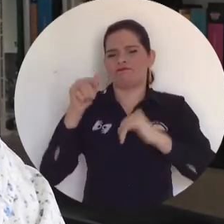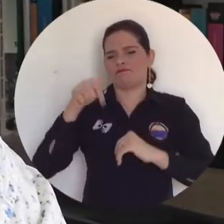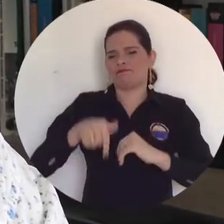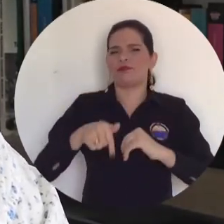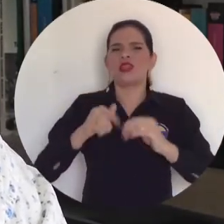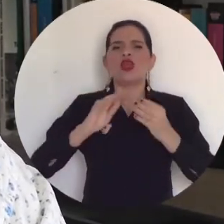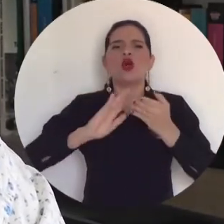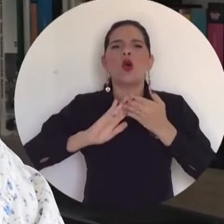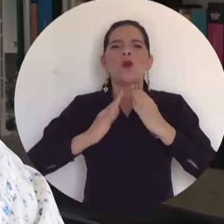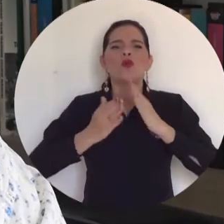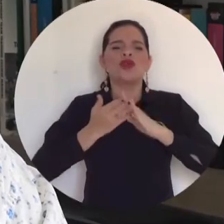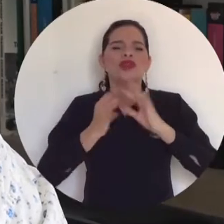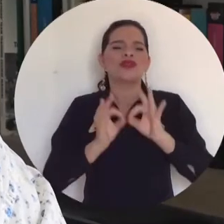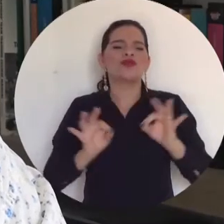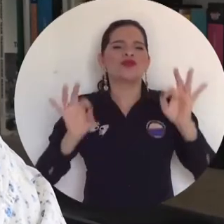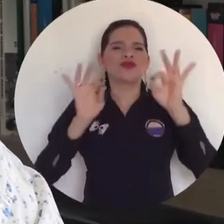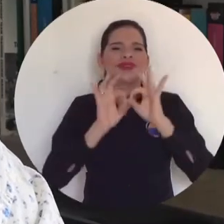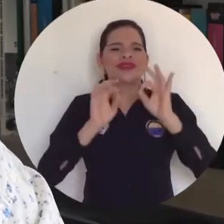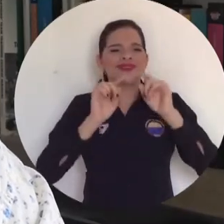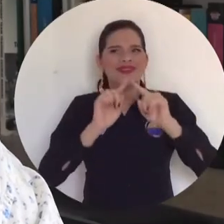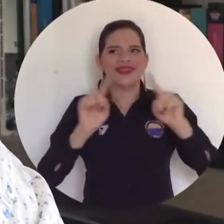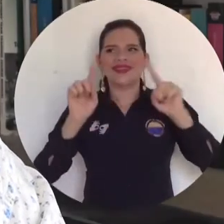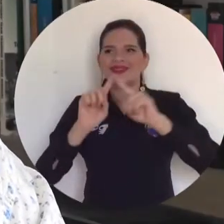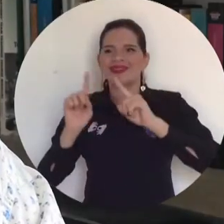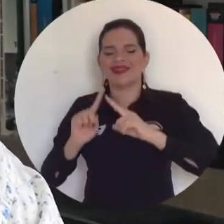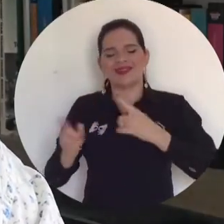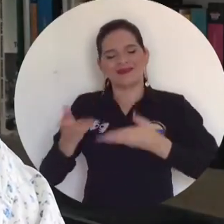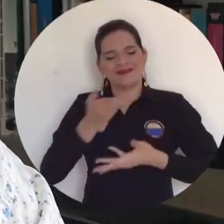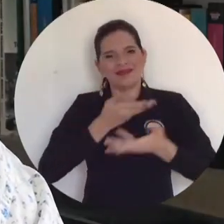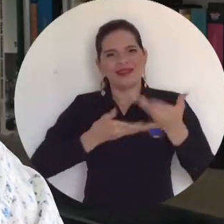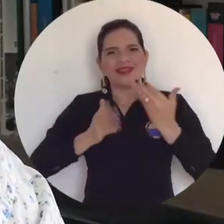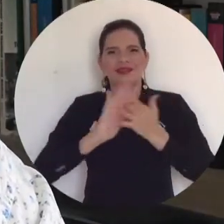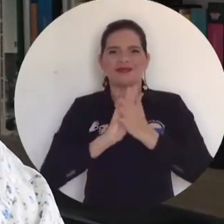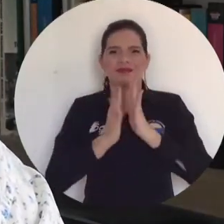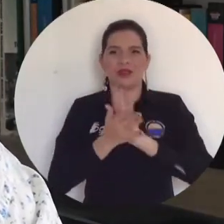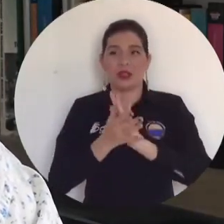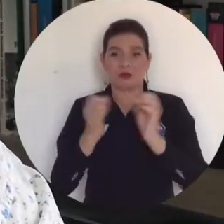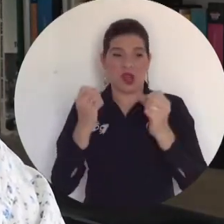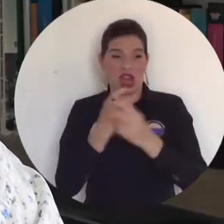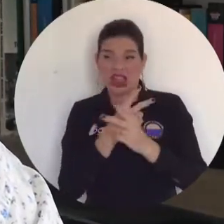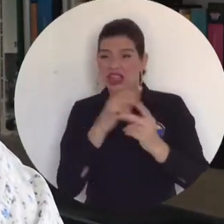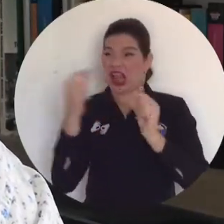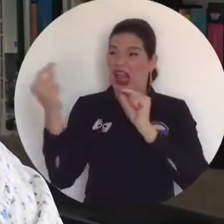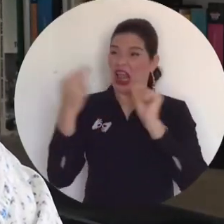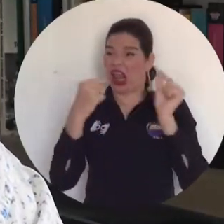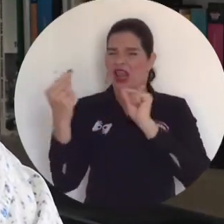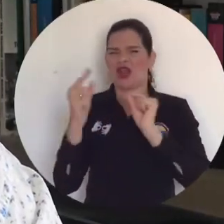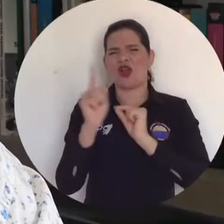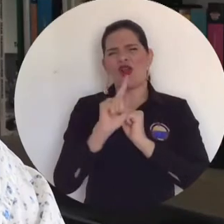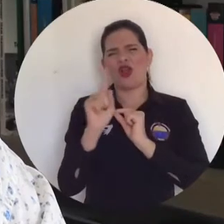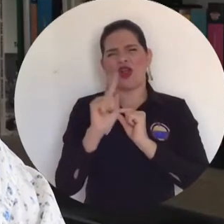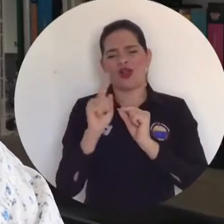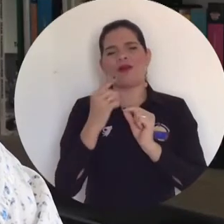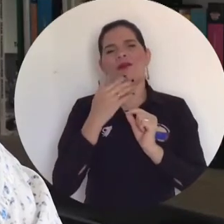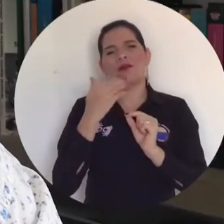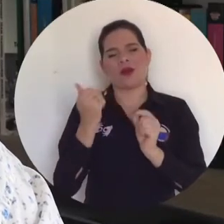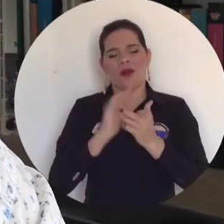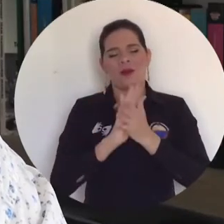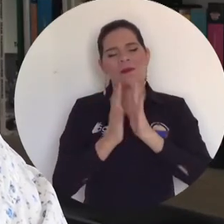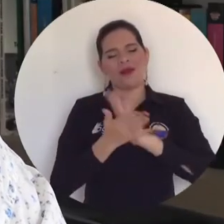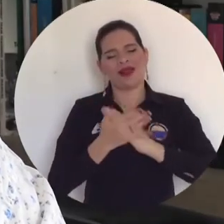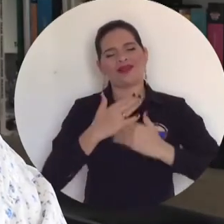en paz, comunidades que le apuestan a cosas diferentes y actividades diferentes a la violencia.